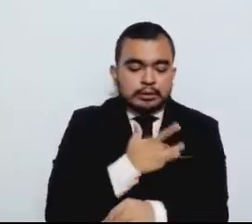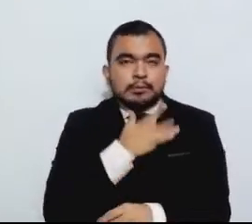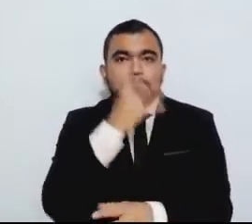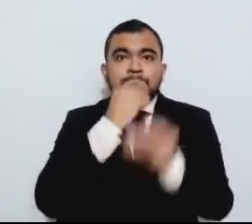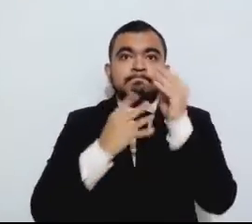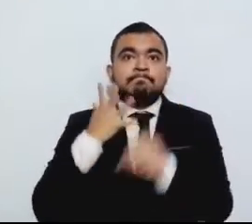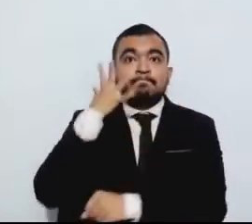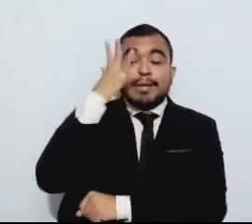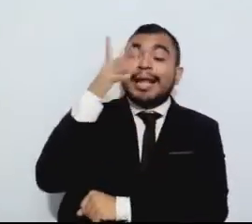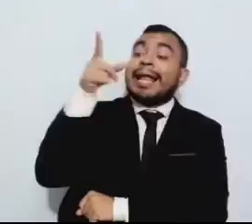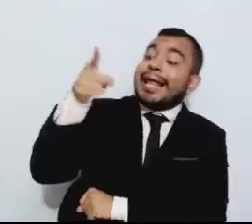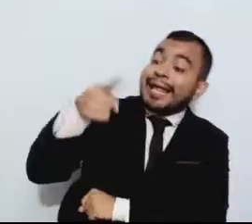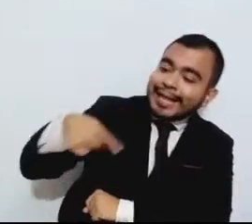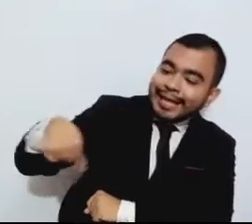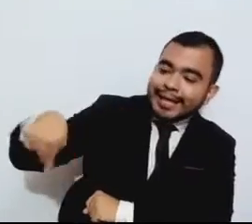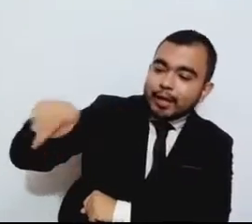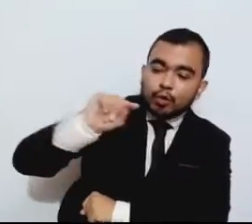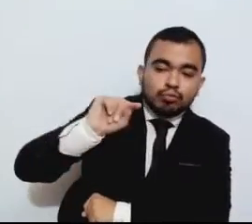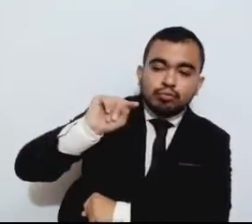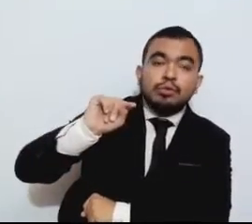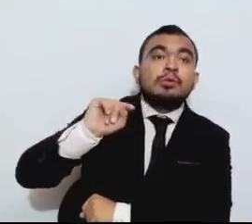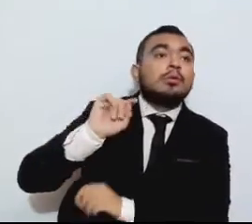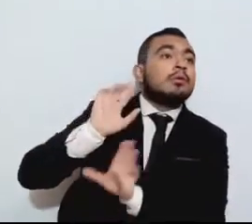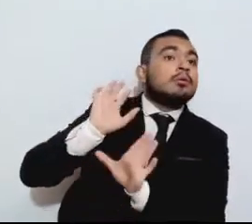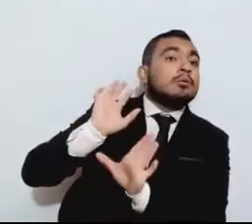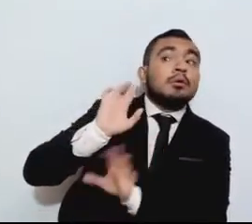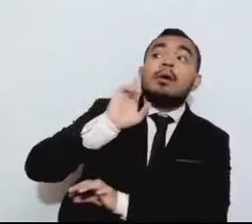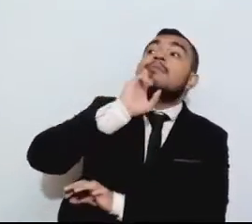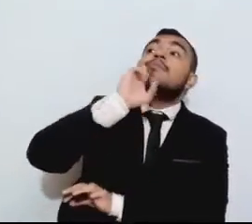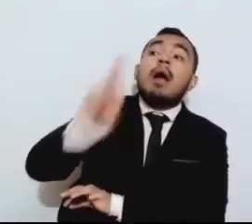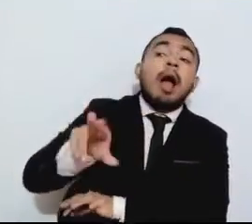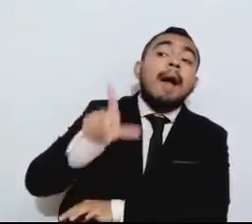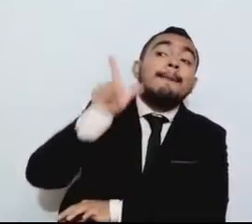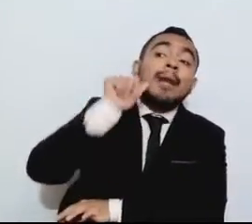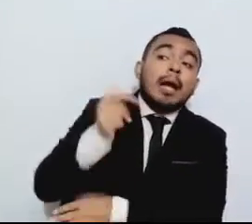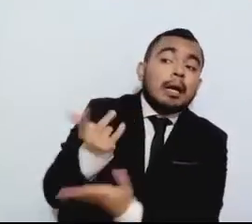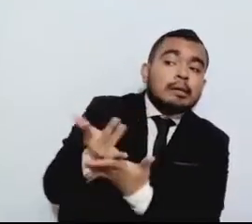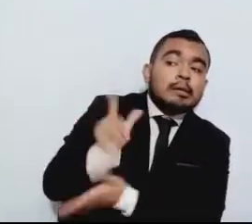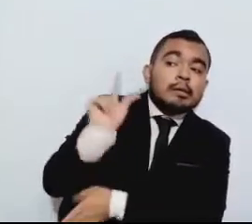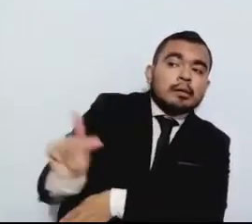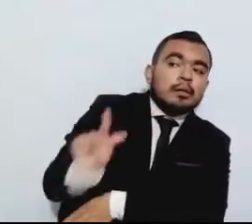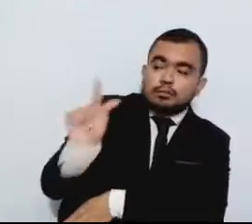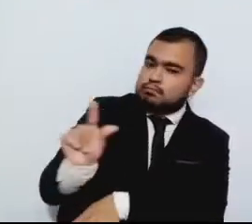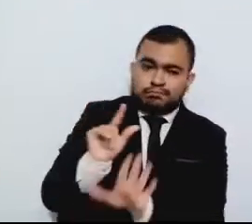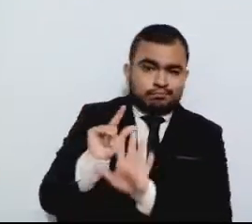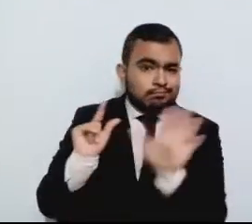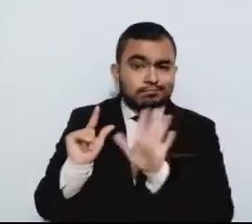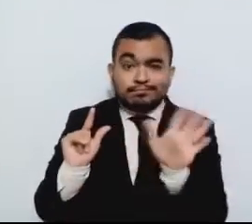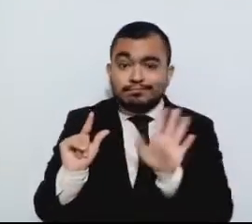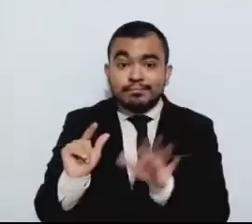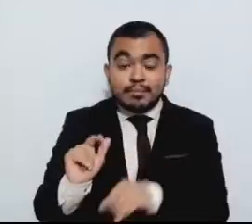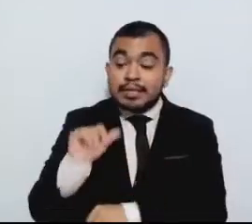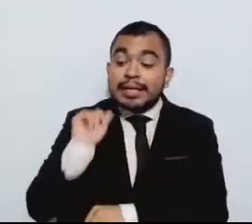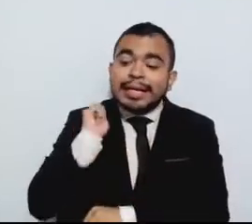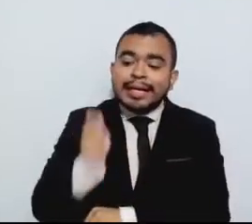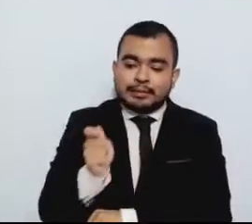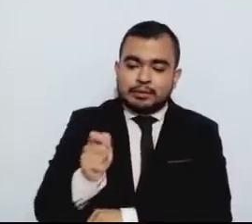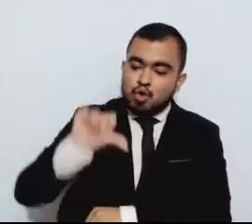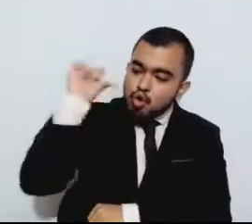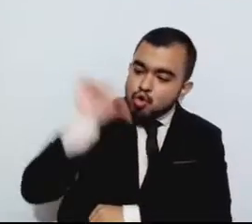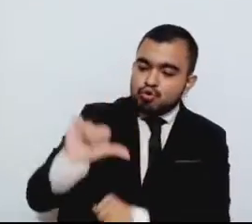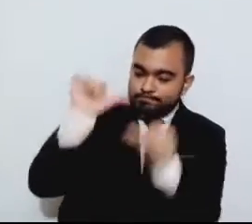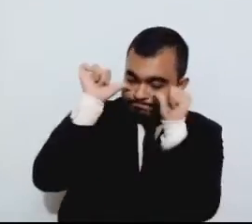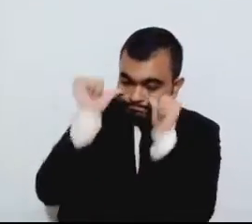A ellos nosotros no podemos contestarles mañana y la respuesta es hoy. Dado en el